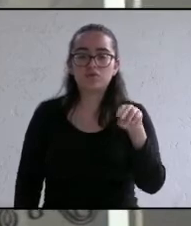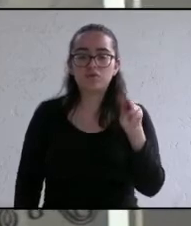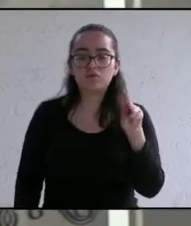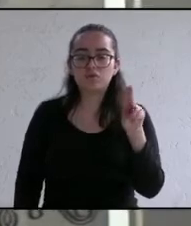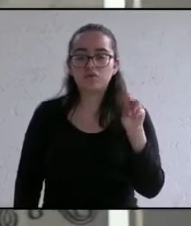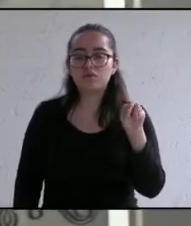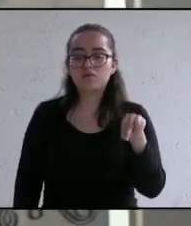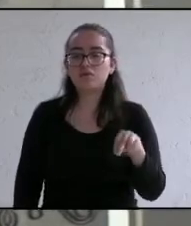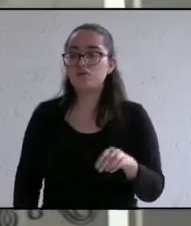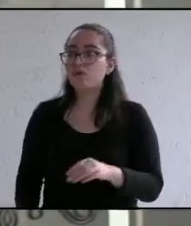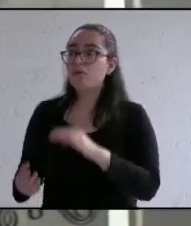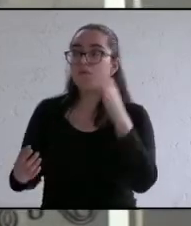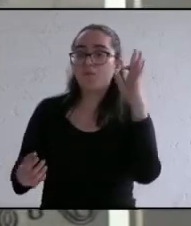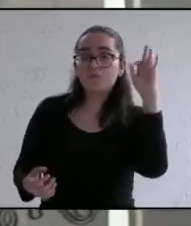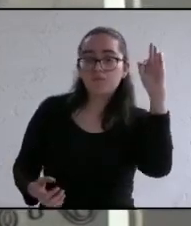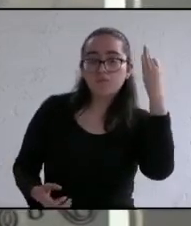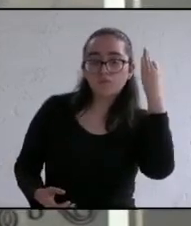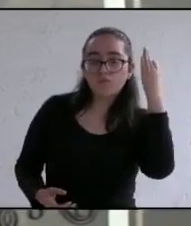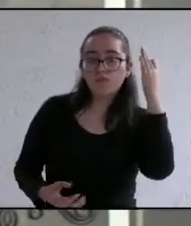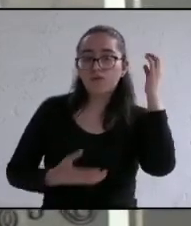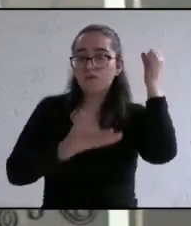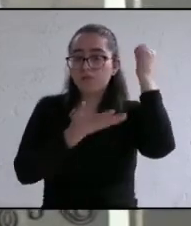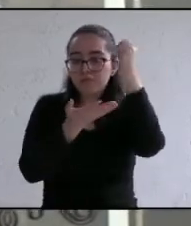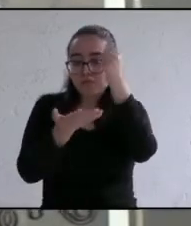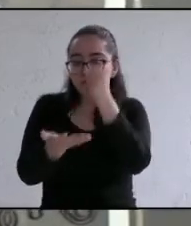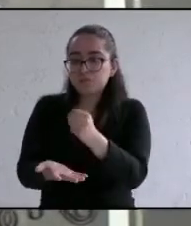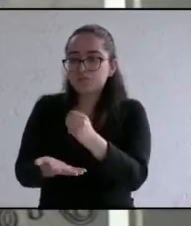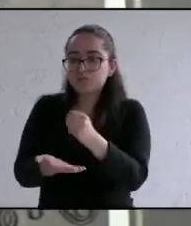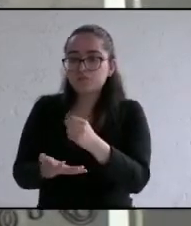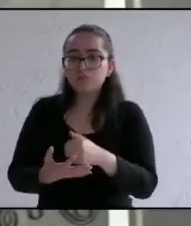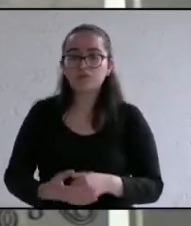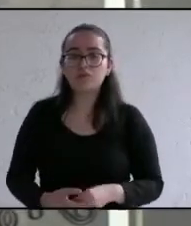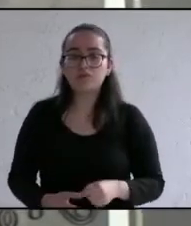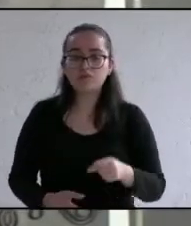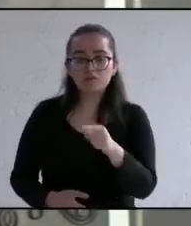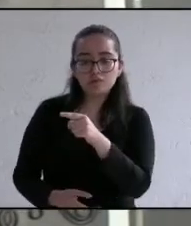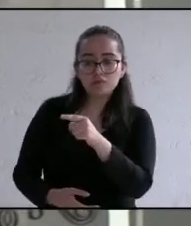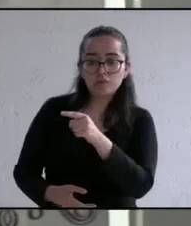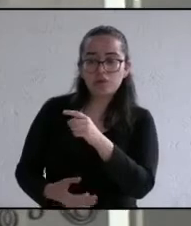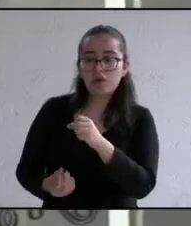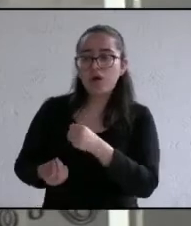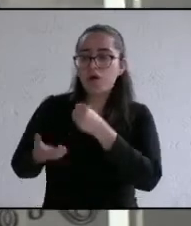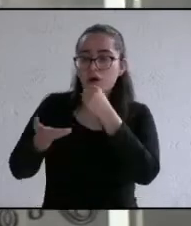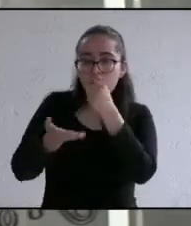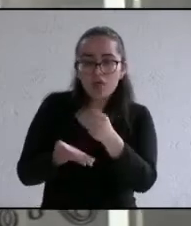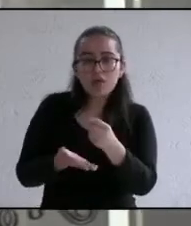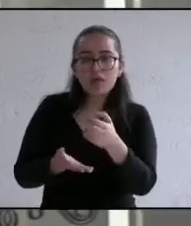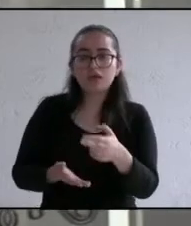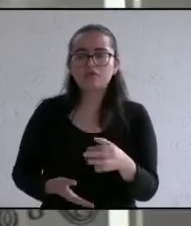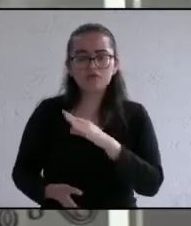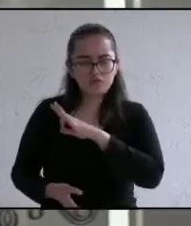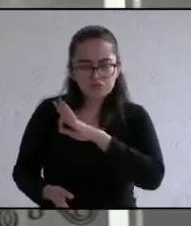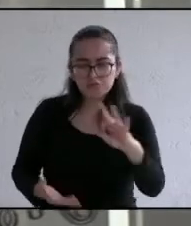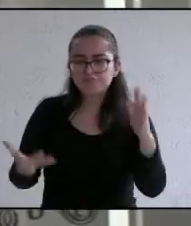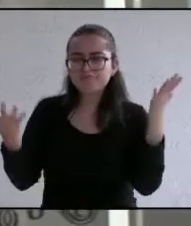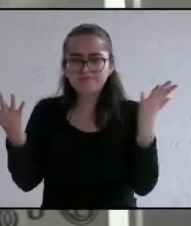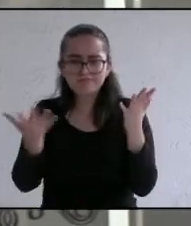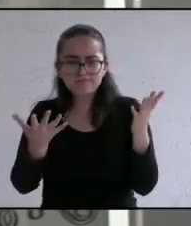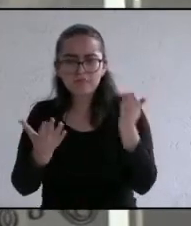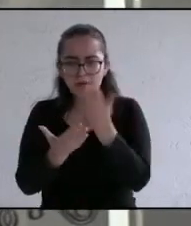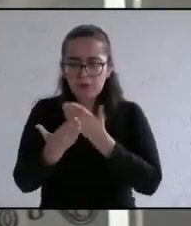señalada en el ramo 033 la cual nos permite hacer uso de este recurso para garantizar el cumplimiento de mis propuestas